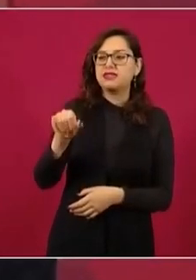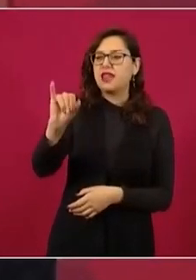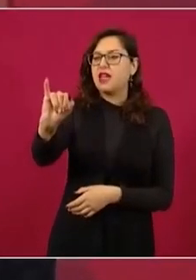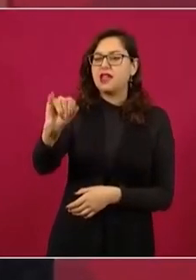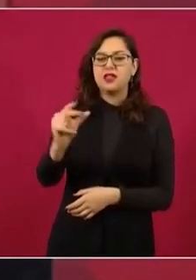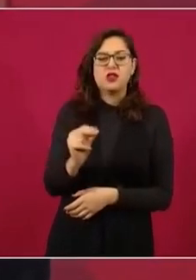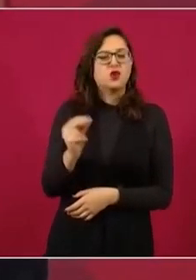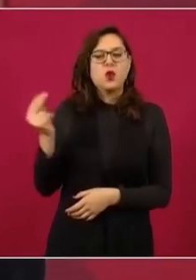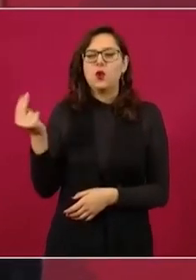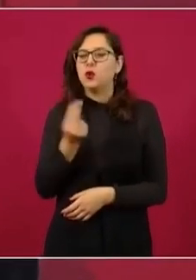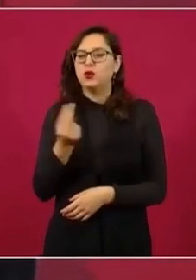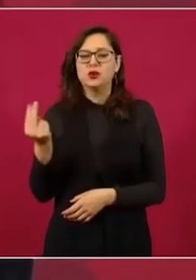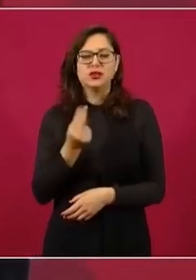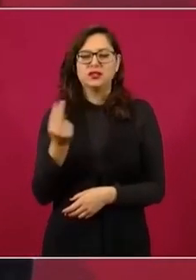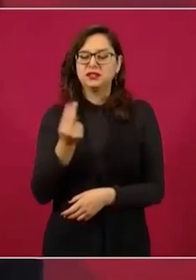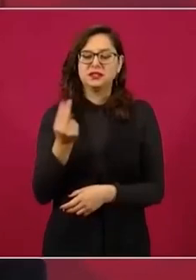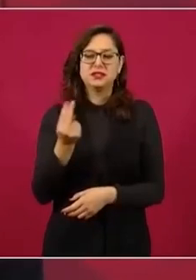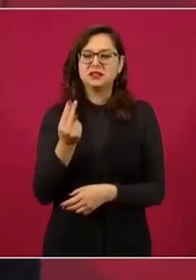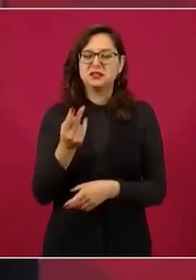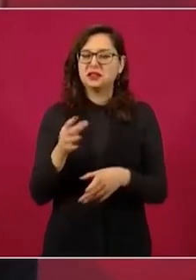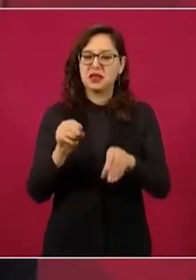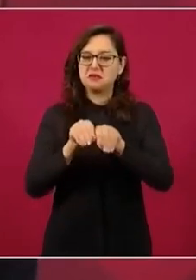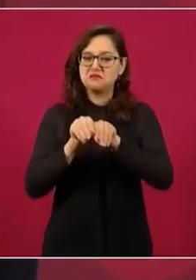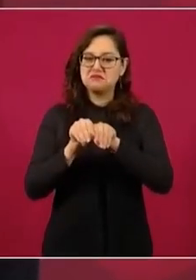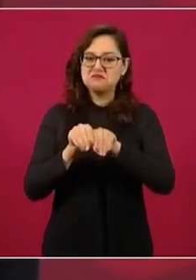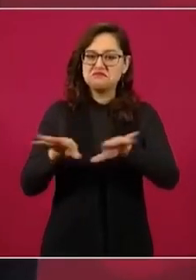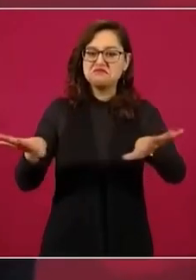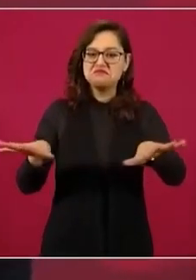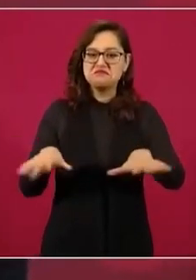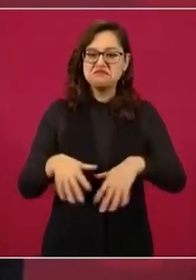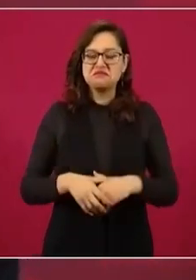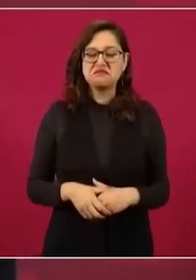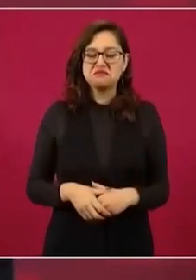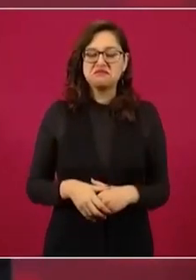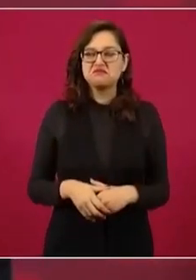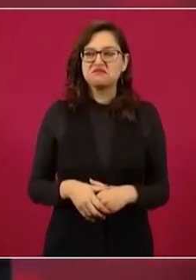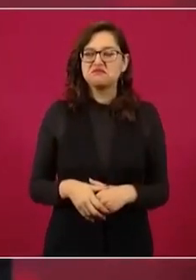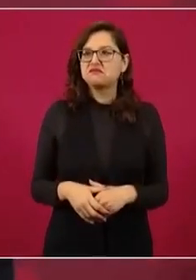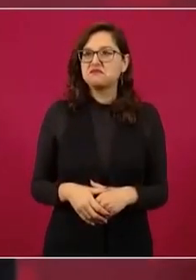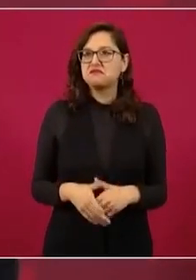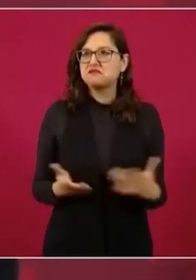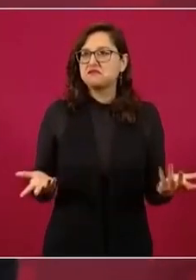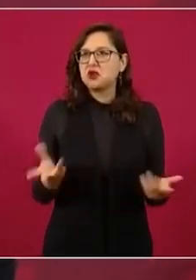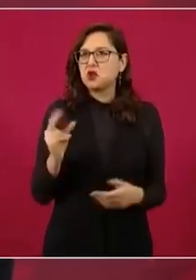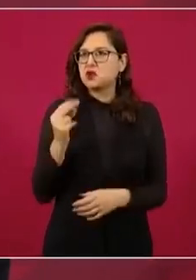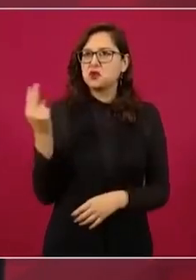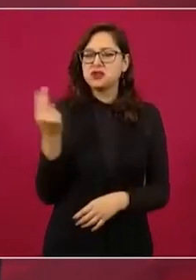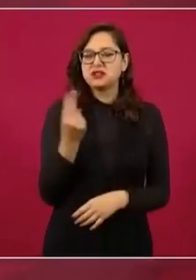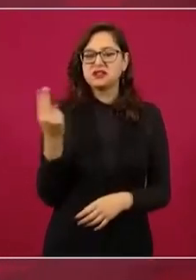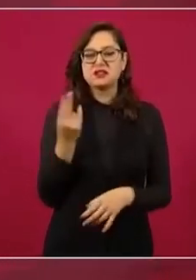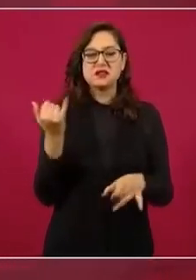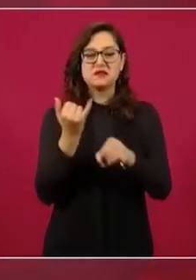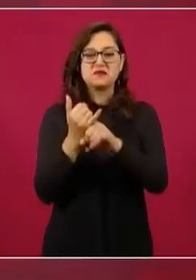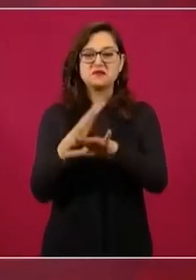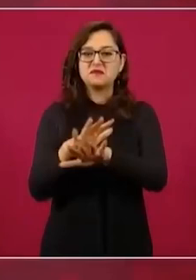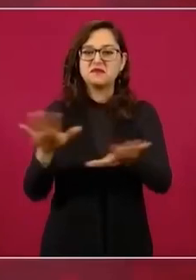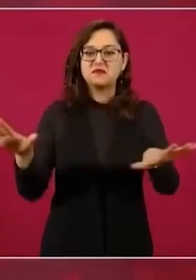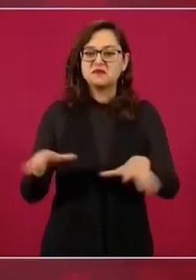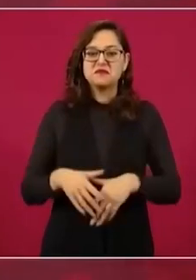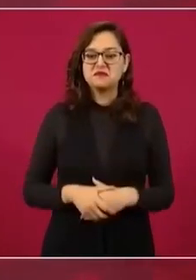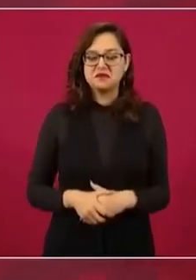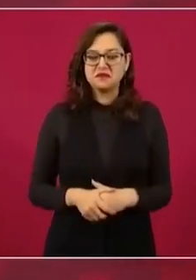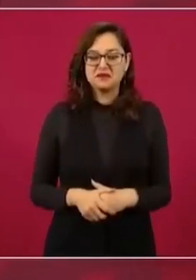estos, sí, el INAI, por ética,